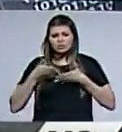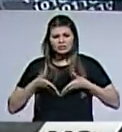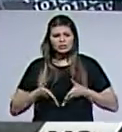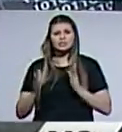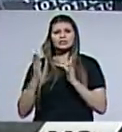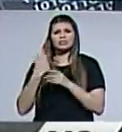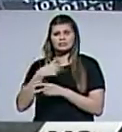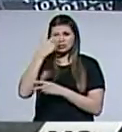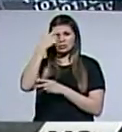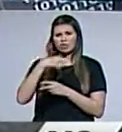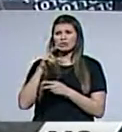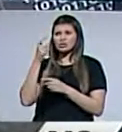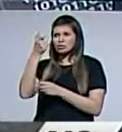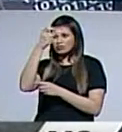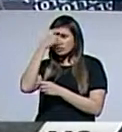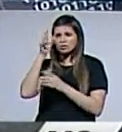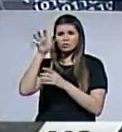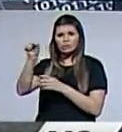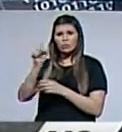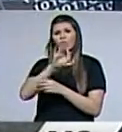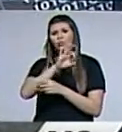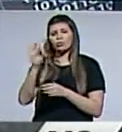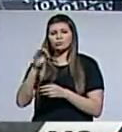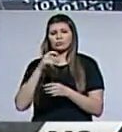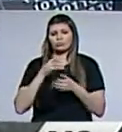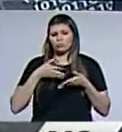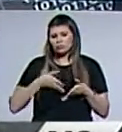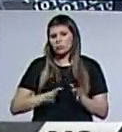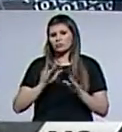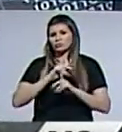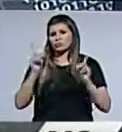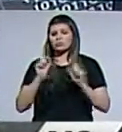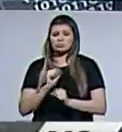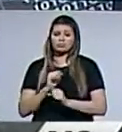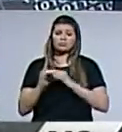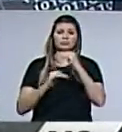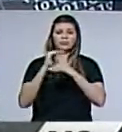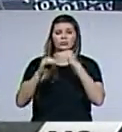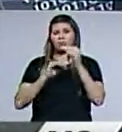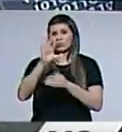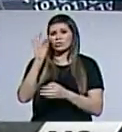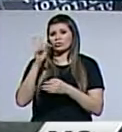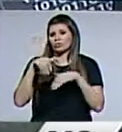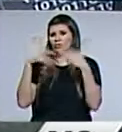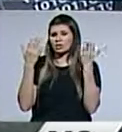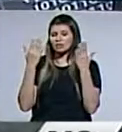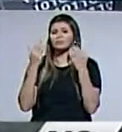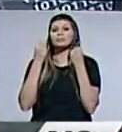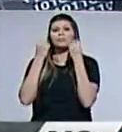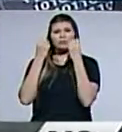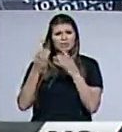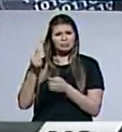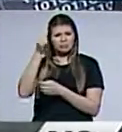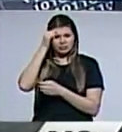acerca de su religión, pues las bautizan como bebés sin considerar su opción personal. La